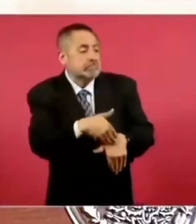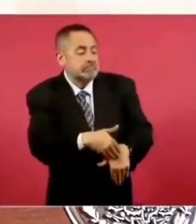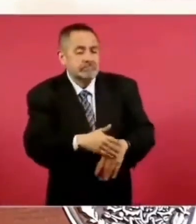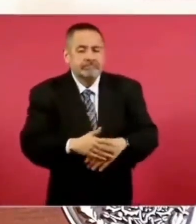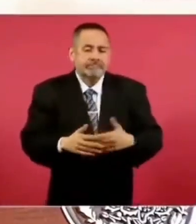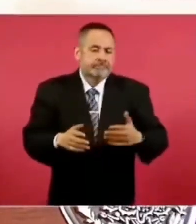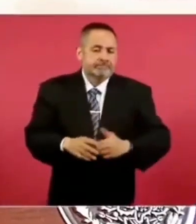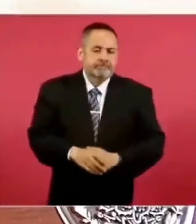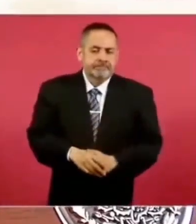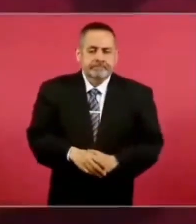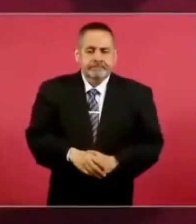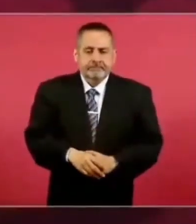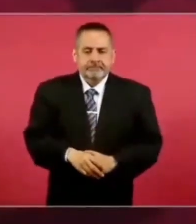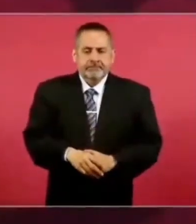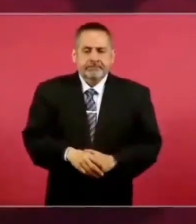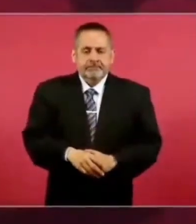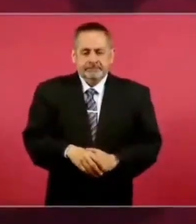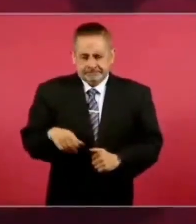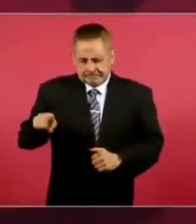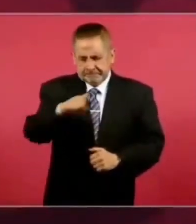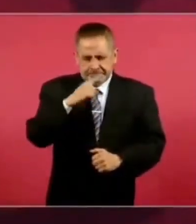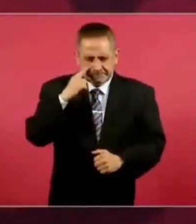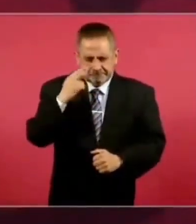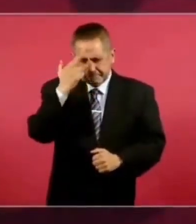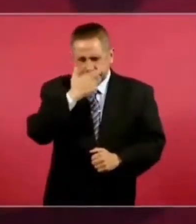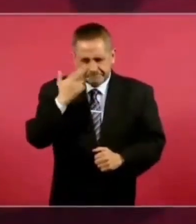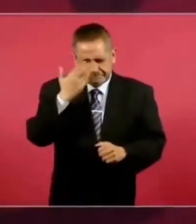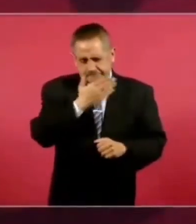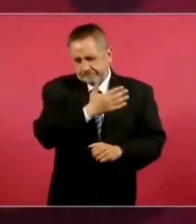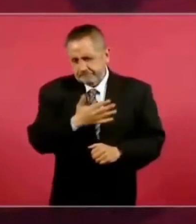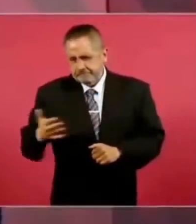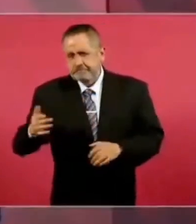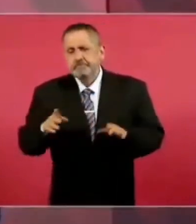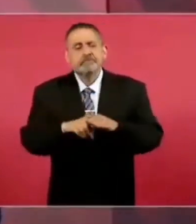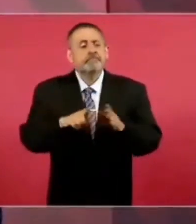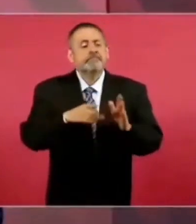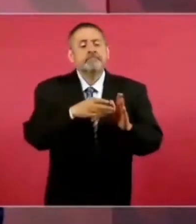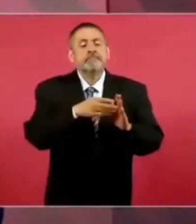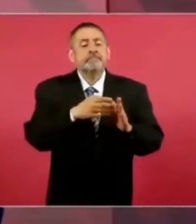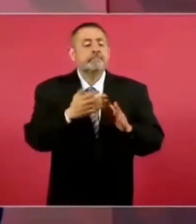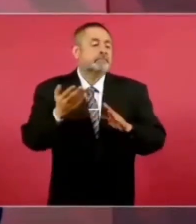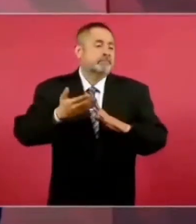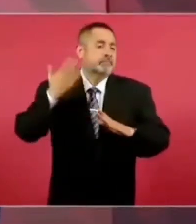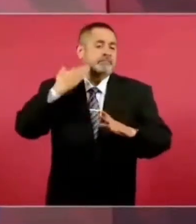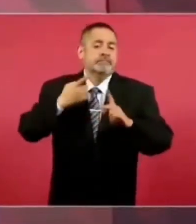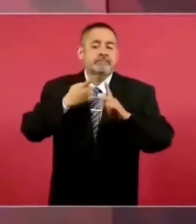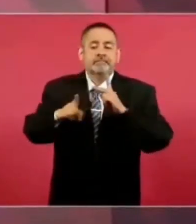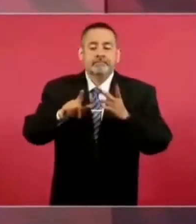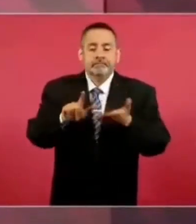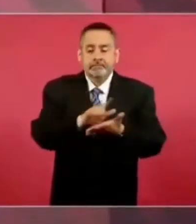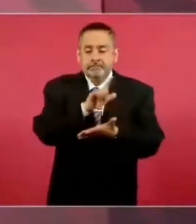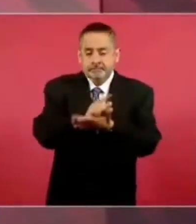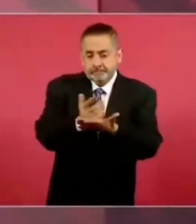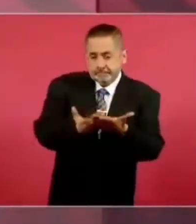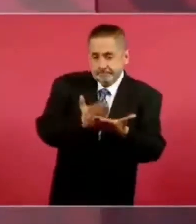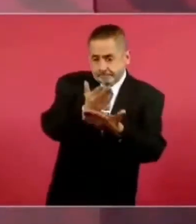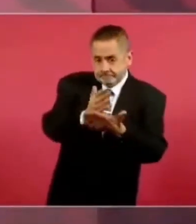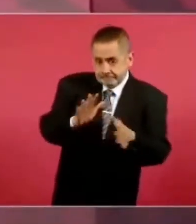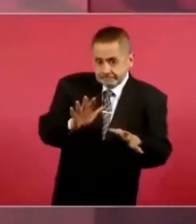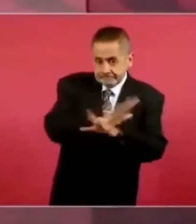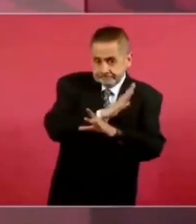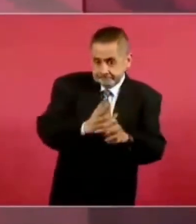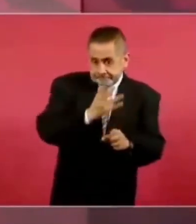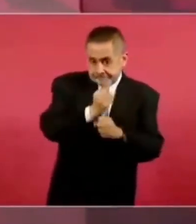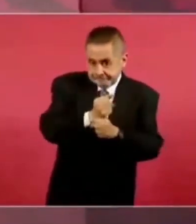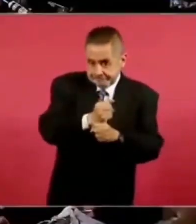revisión de las reformas que le